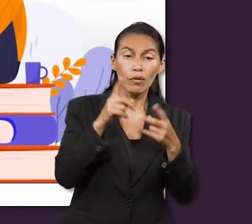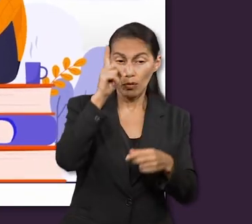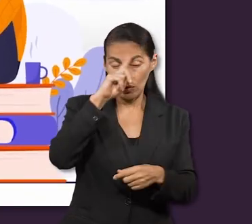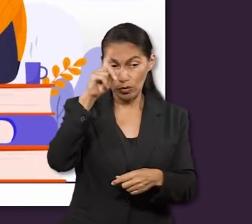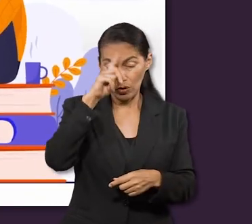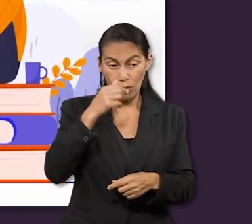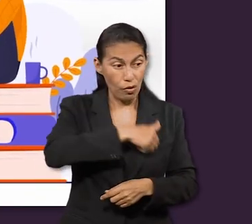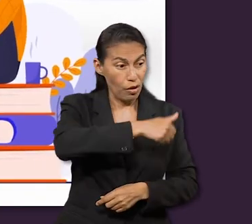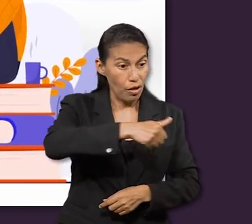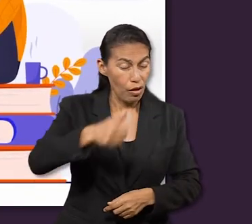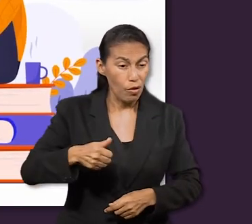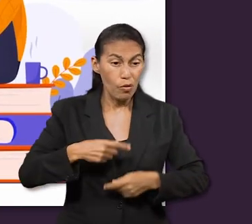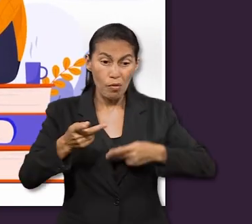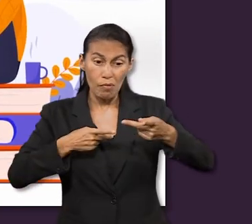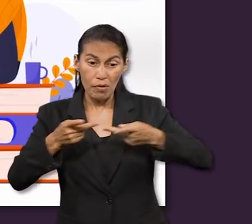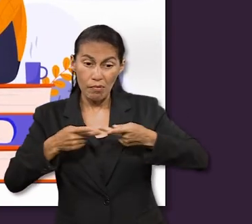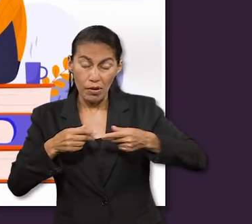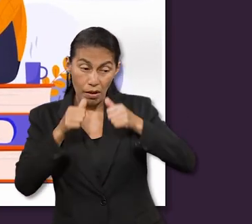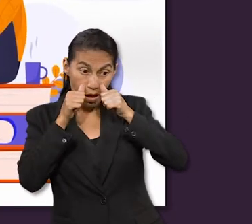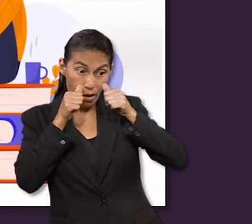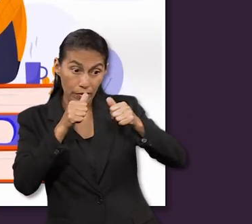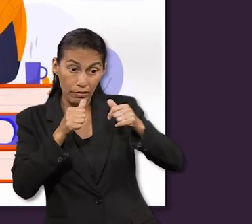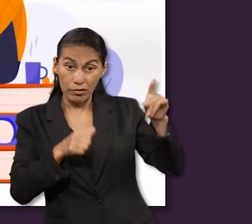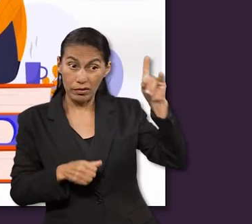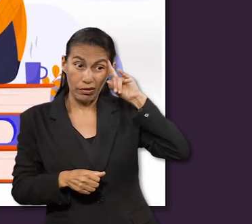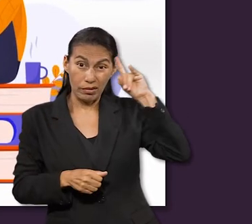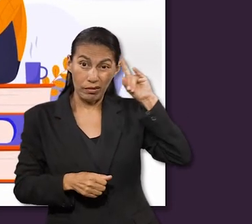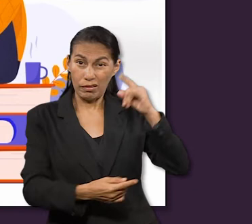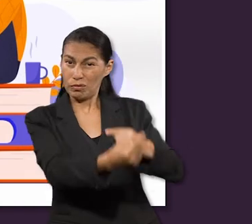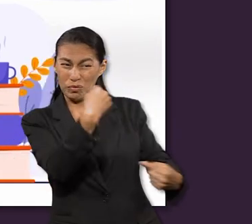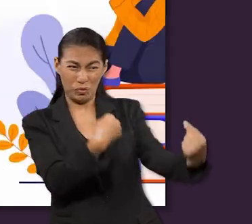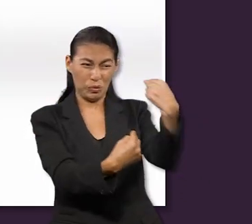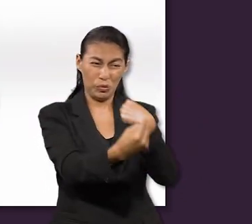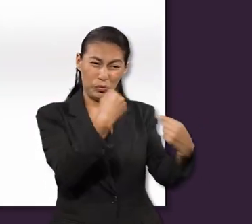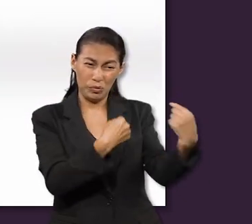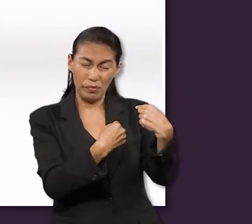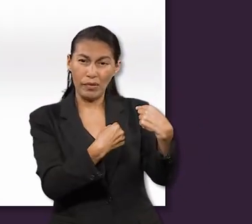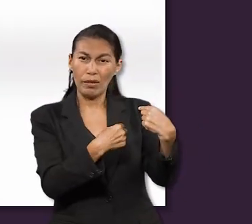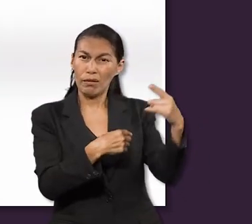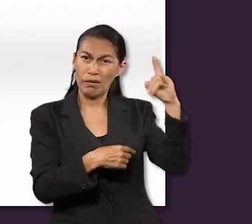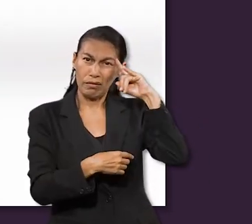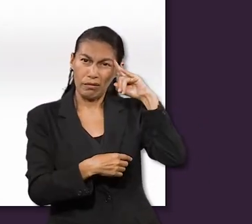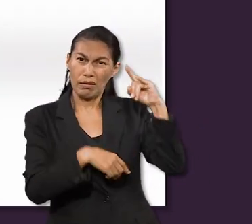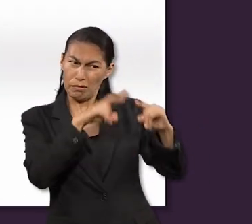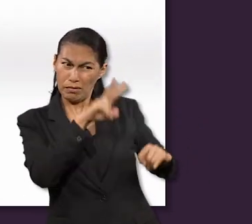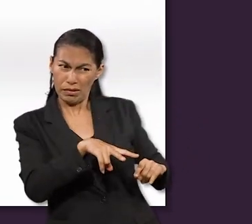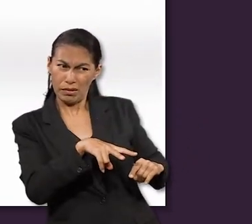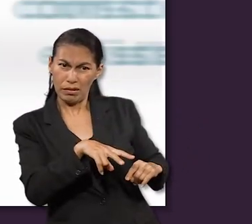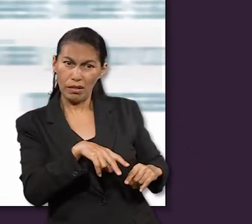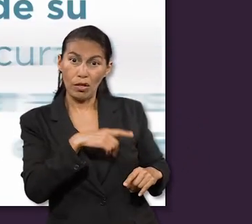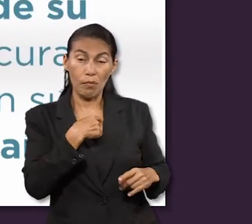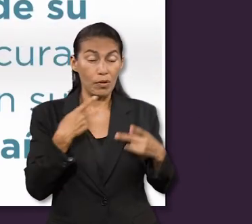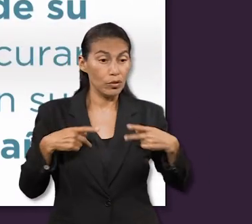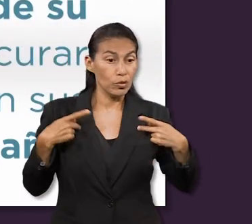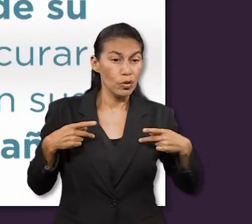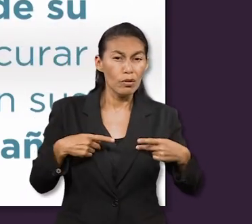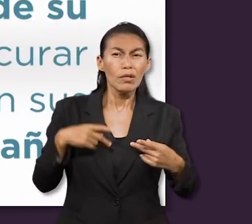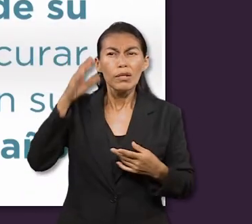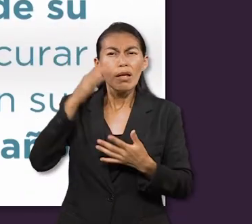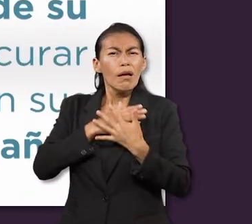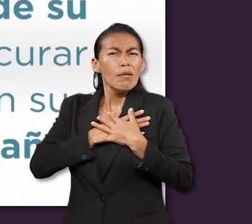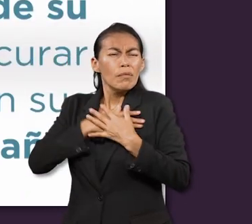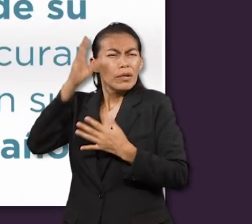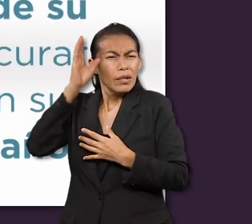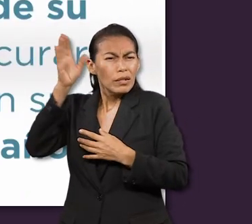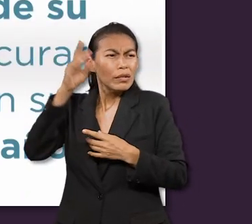recuerda que debemos estar en guardia contra los ataques del diablo. Sin embargo, aunque es real, el cristiano no se